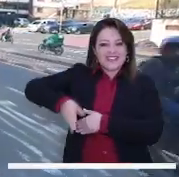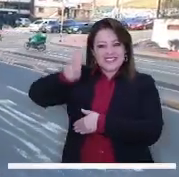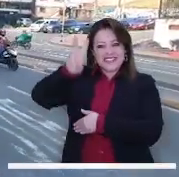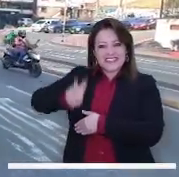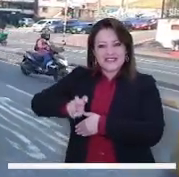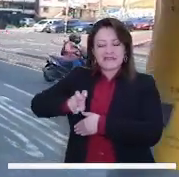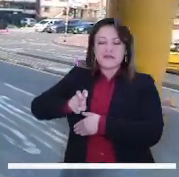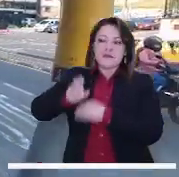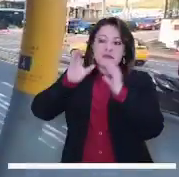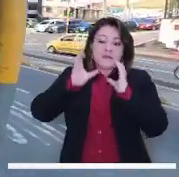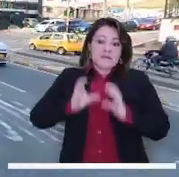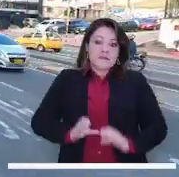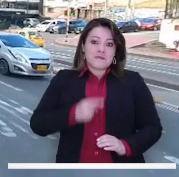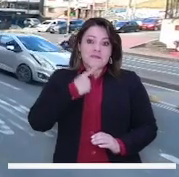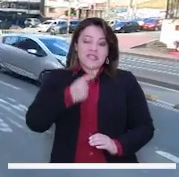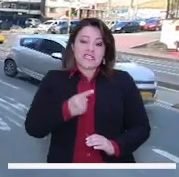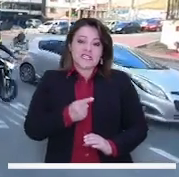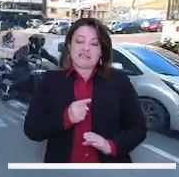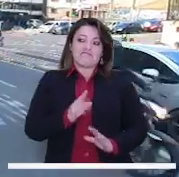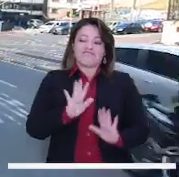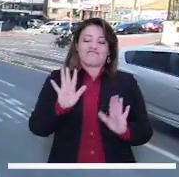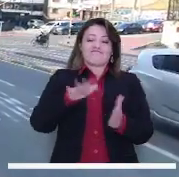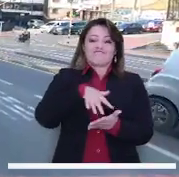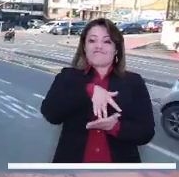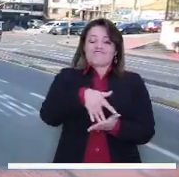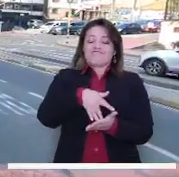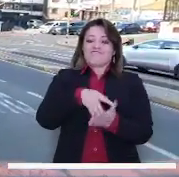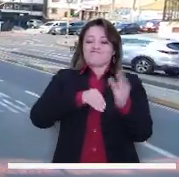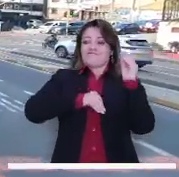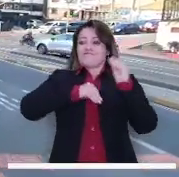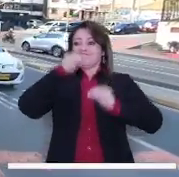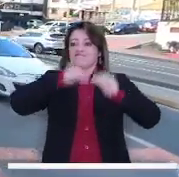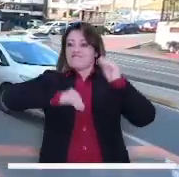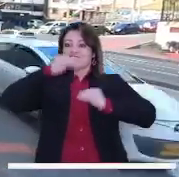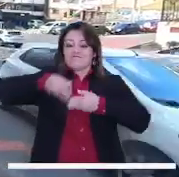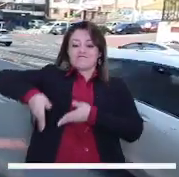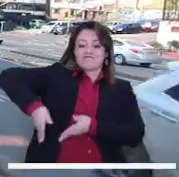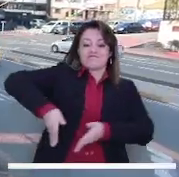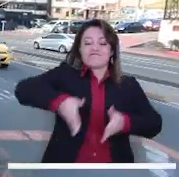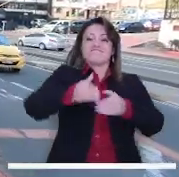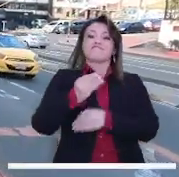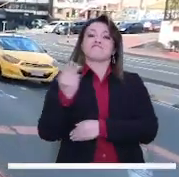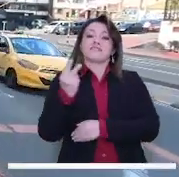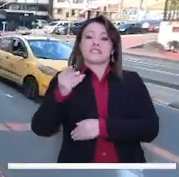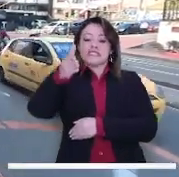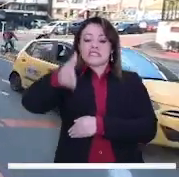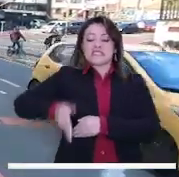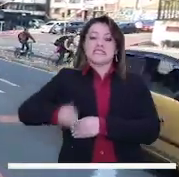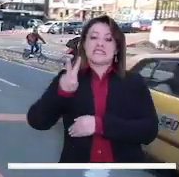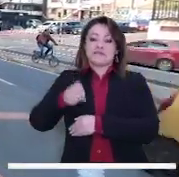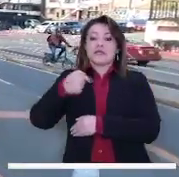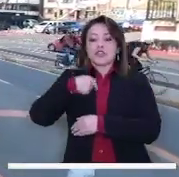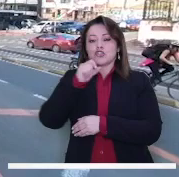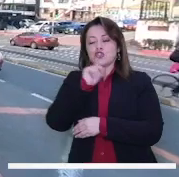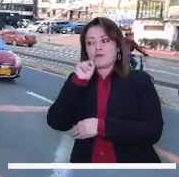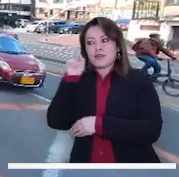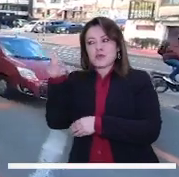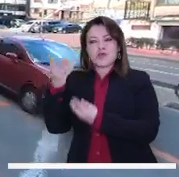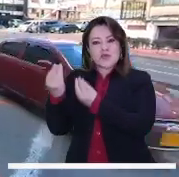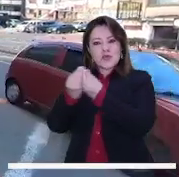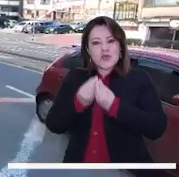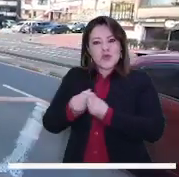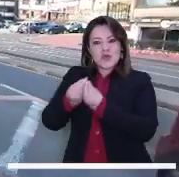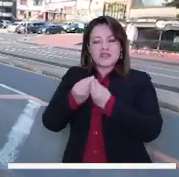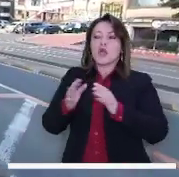Séptima, podemos decir que realmente ellos se sienten vulnerados por la creación de este Corredor Verde. Y es por eso que quiero preguntarle a los